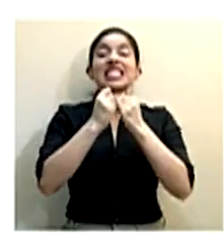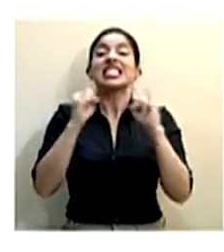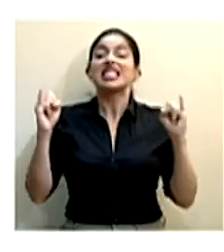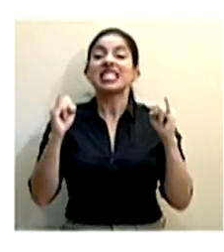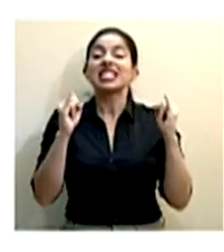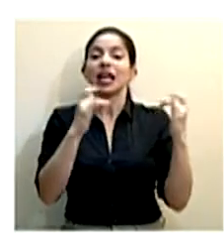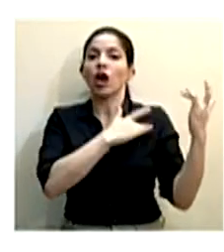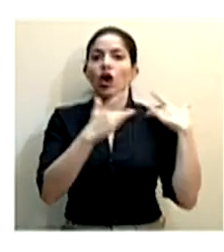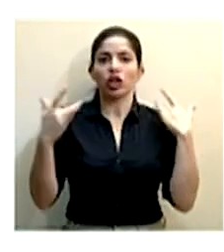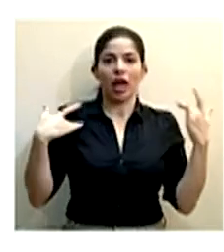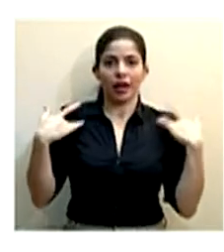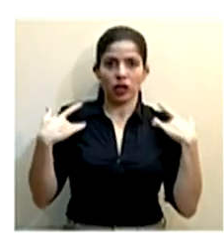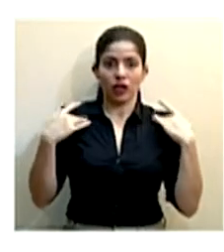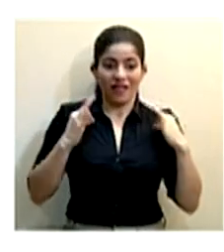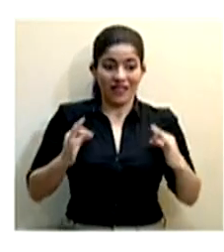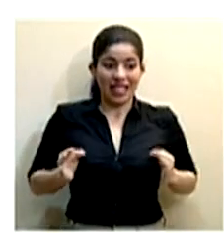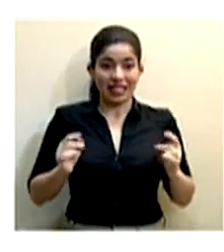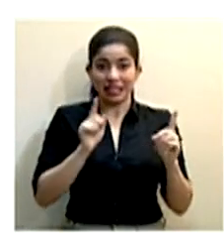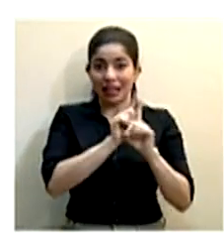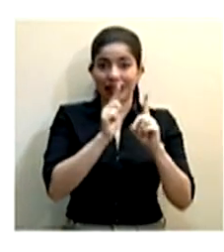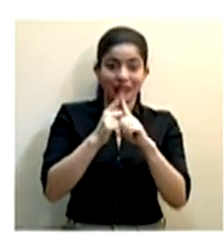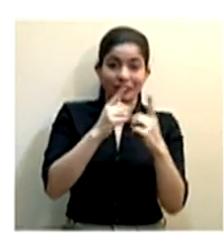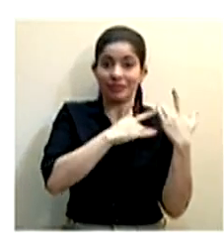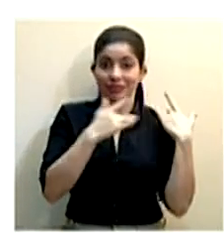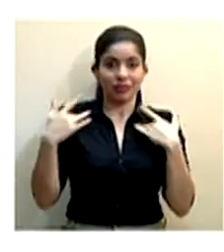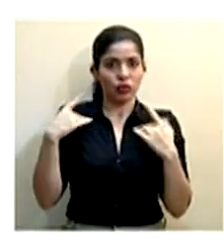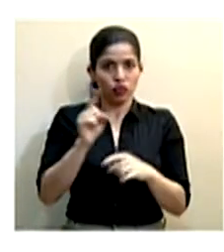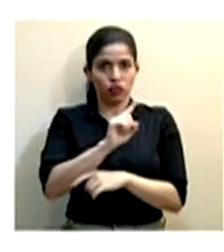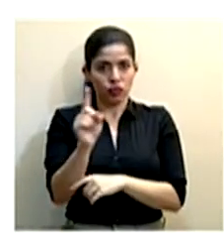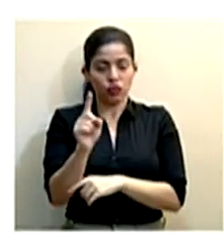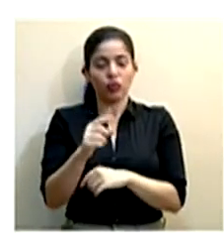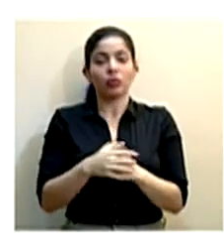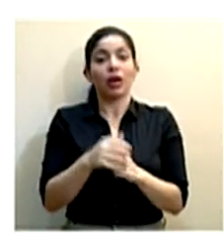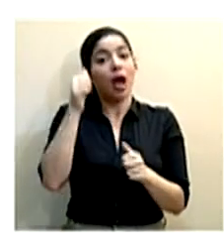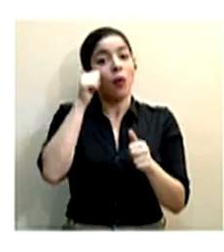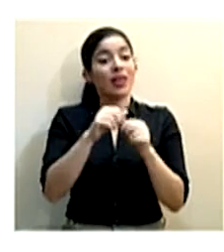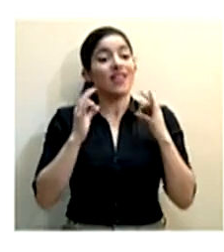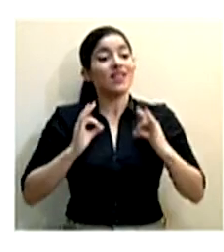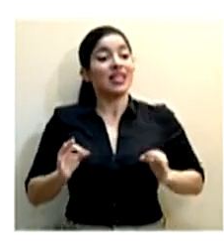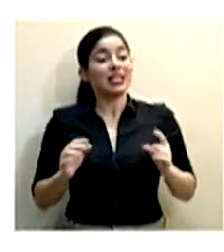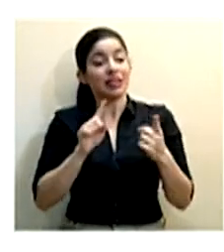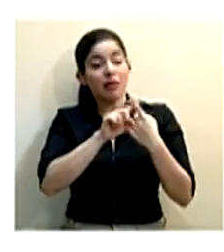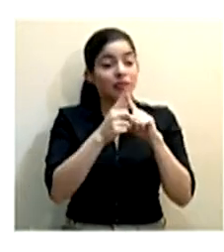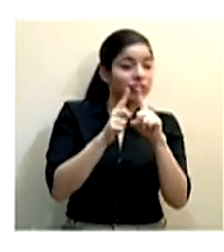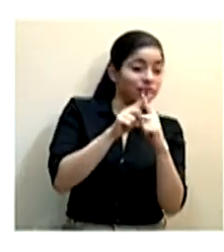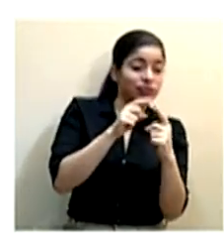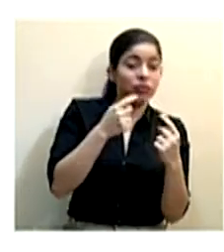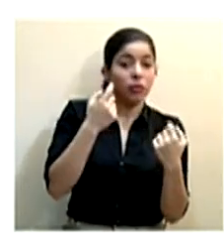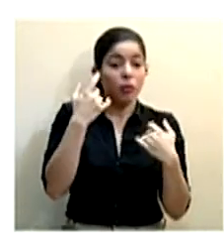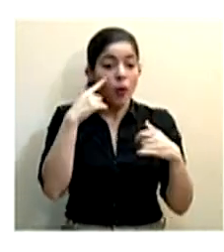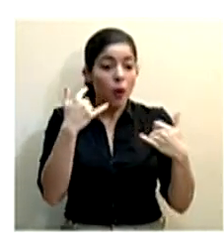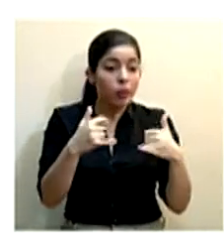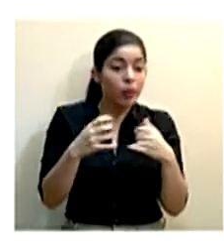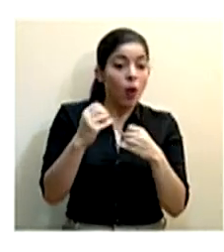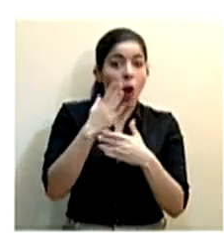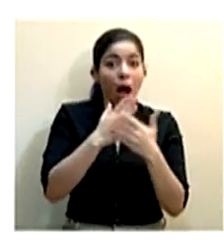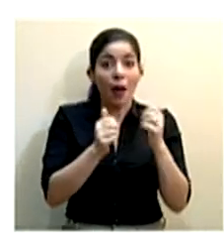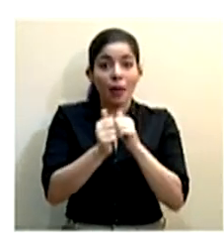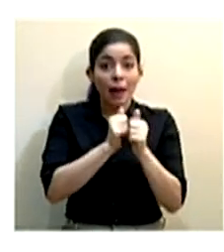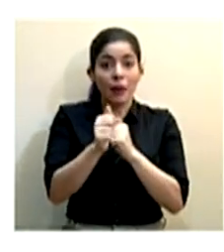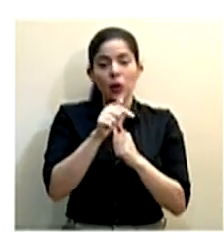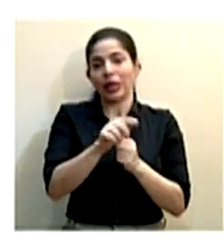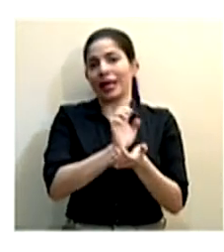físico directo. Recordemos que todavía el contacto físico en gran cantidad, en gran escala,